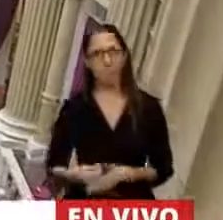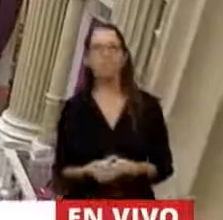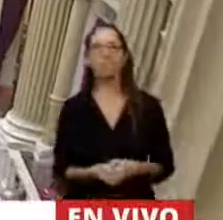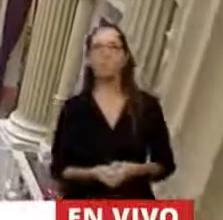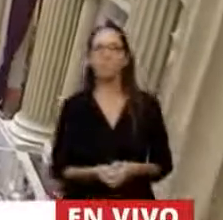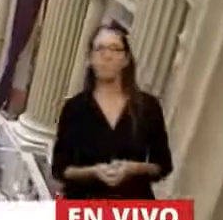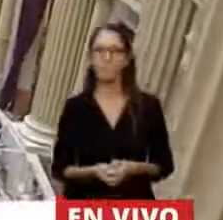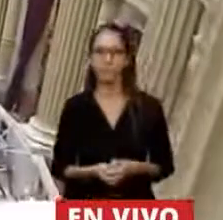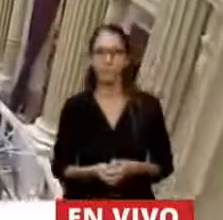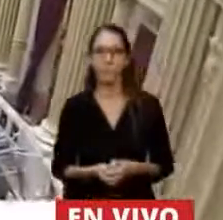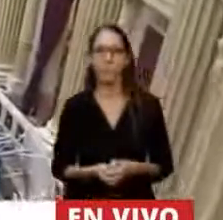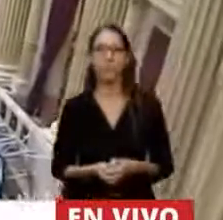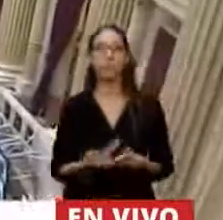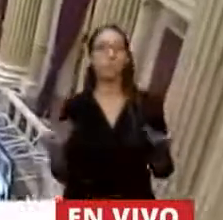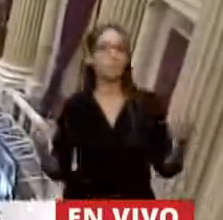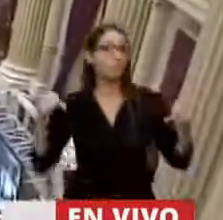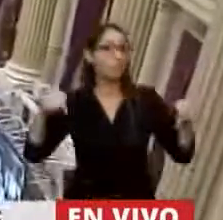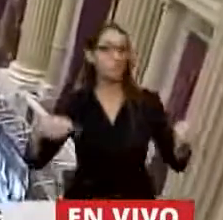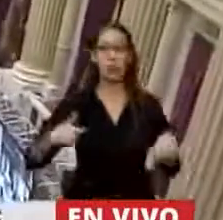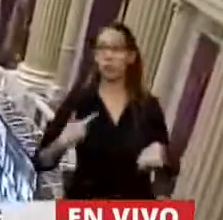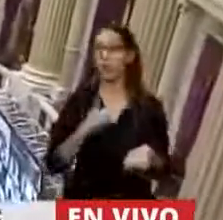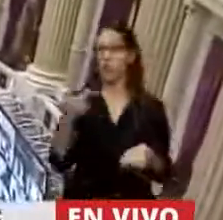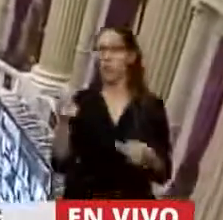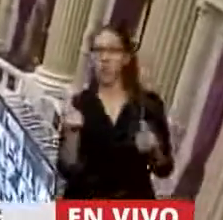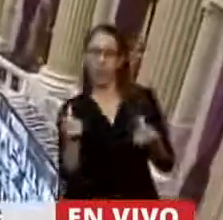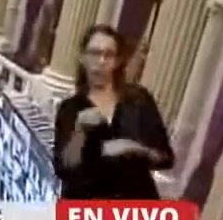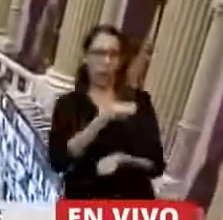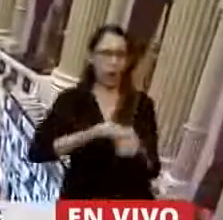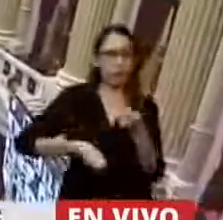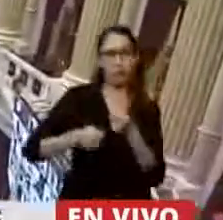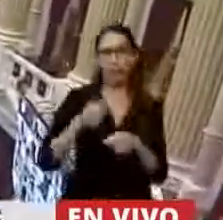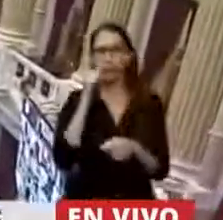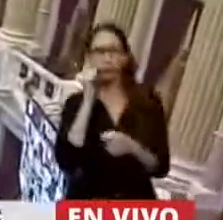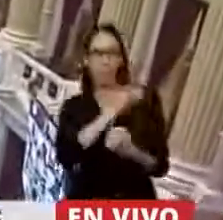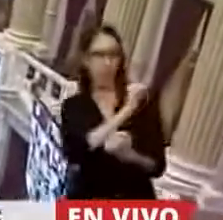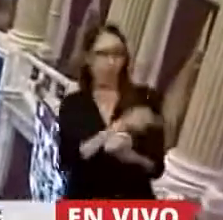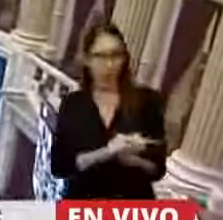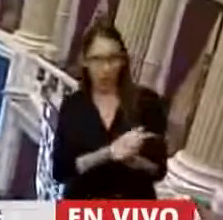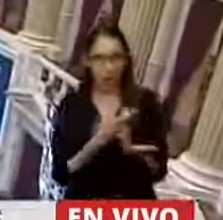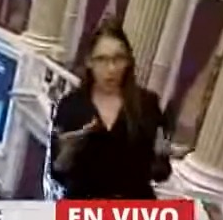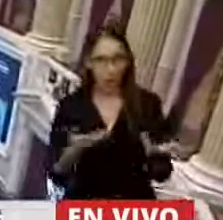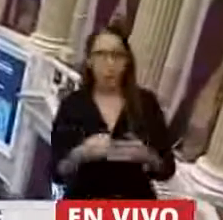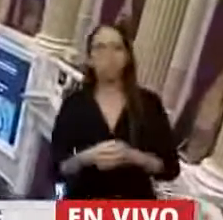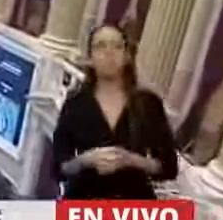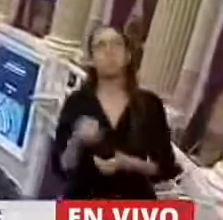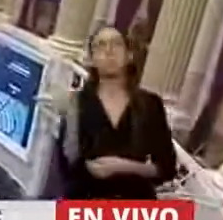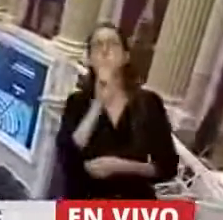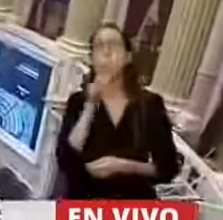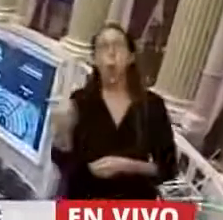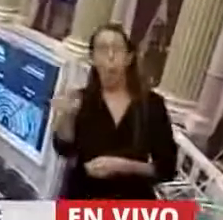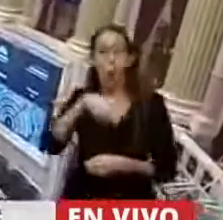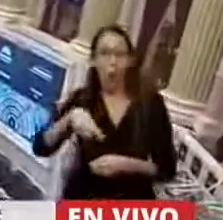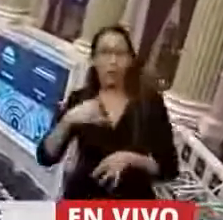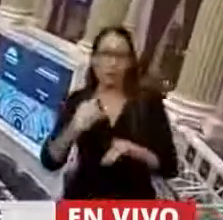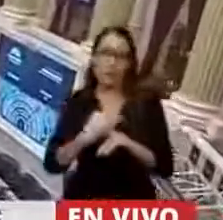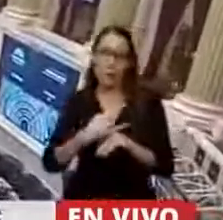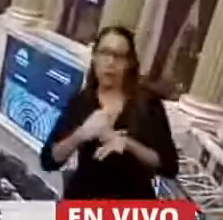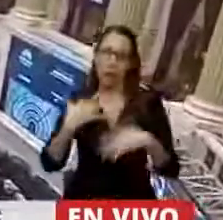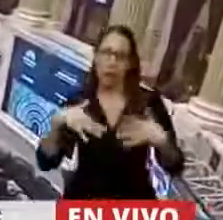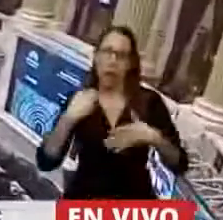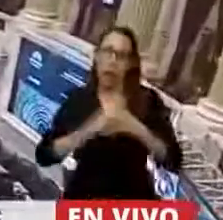En esta sociedad capitalista patriarcal, a las mujeres todo les cuesta más.